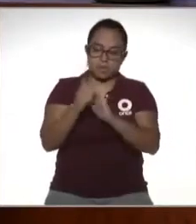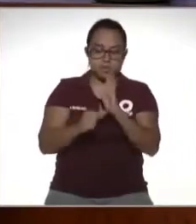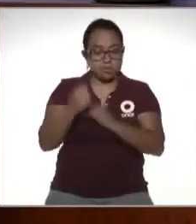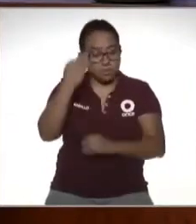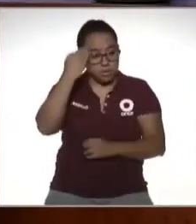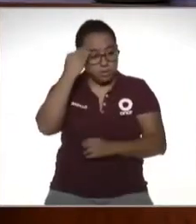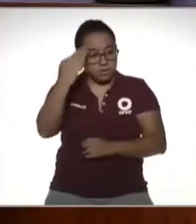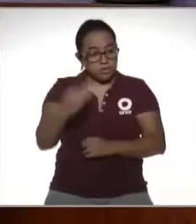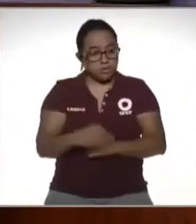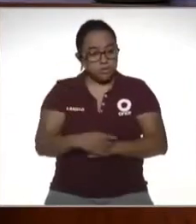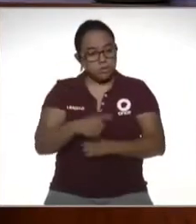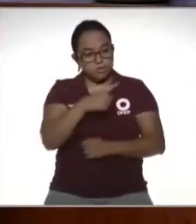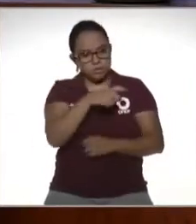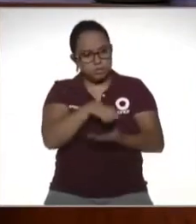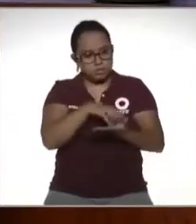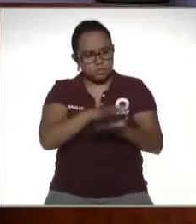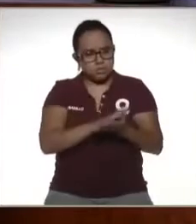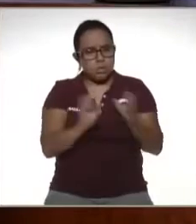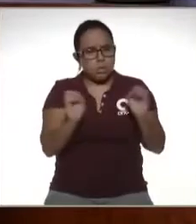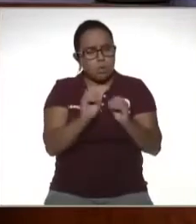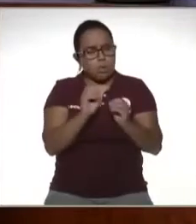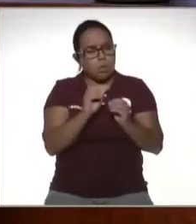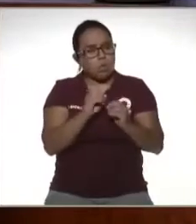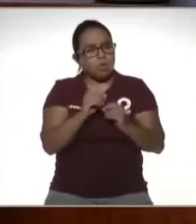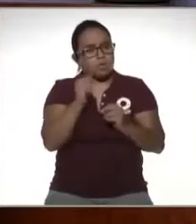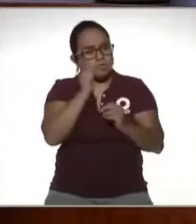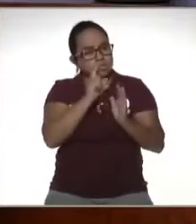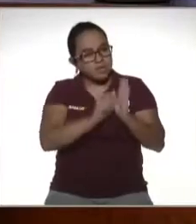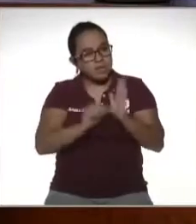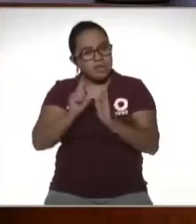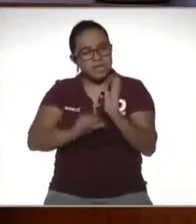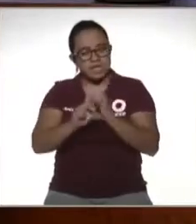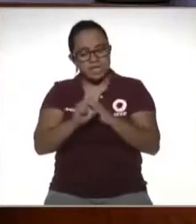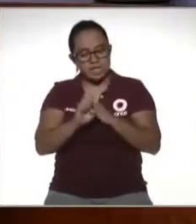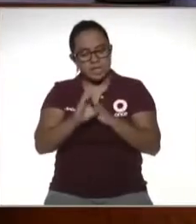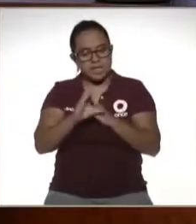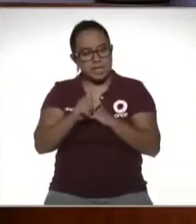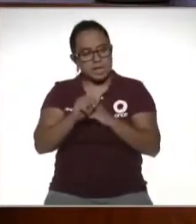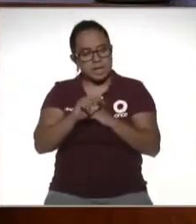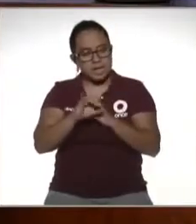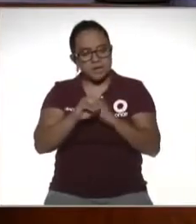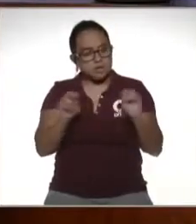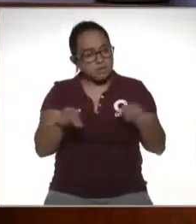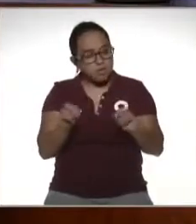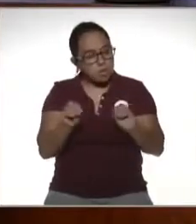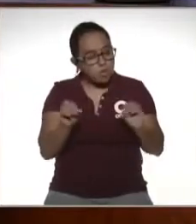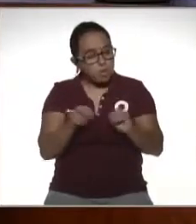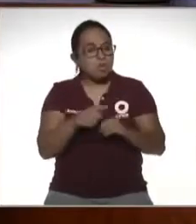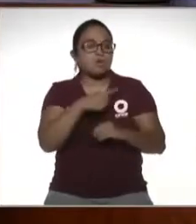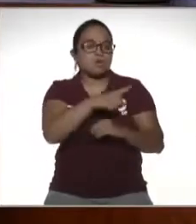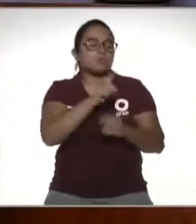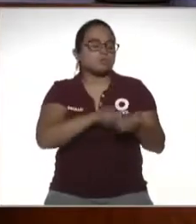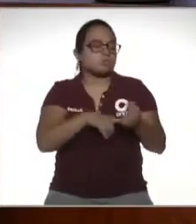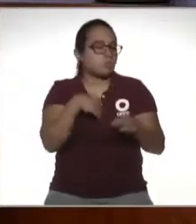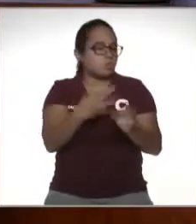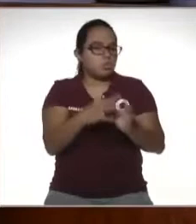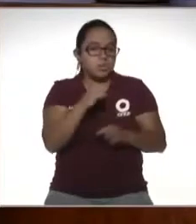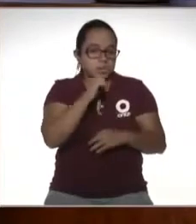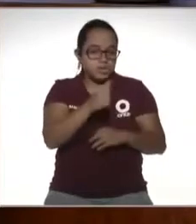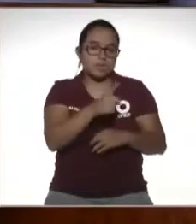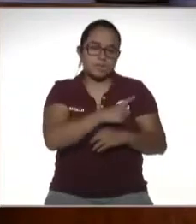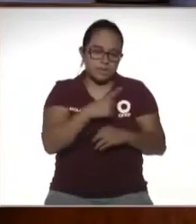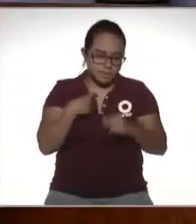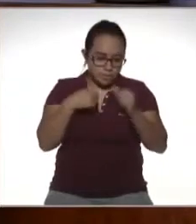mes y no tengo registrada tu declaración entonces pues te aviso que estás incumpliendo para que pongas